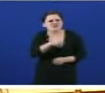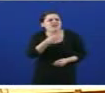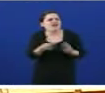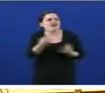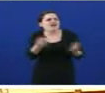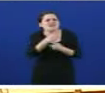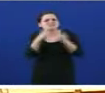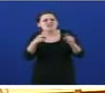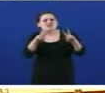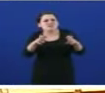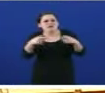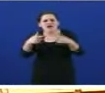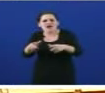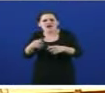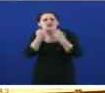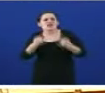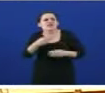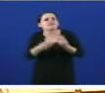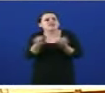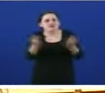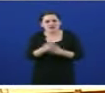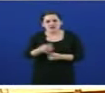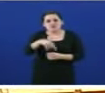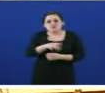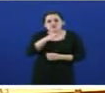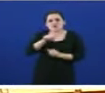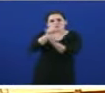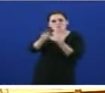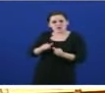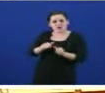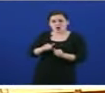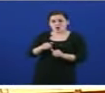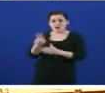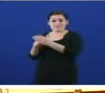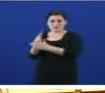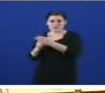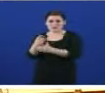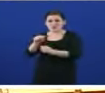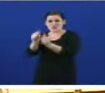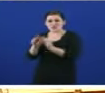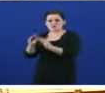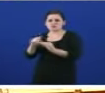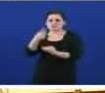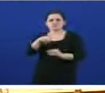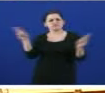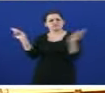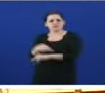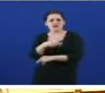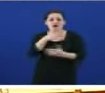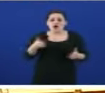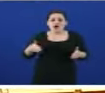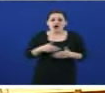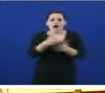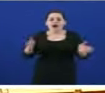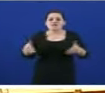vostedes este ano en materia enerxética? Destruíron o modelo energético do goberno anterior, abriron os ríos galegos a